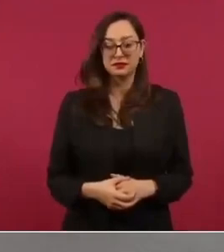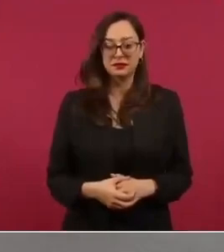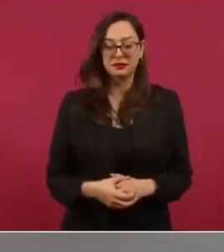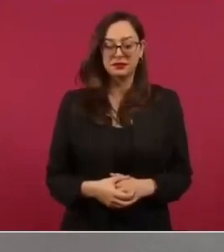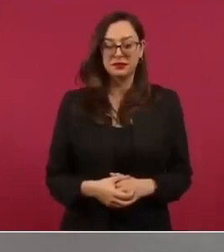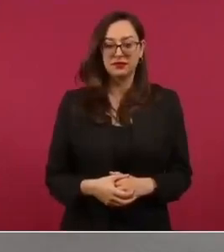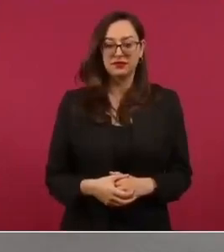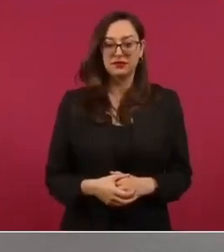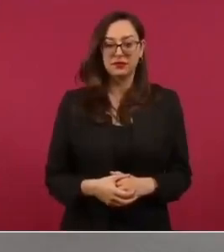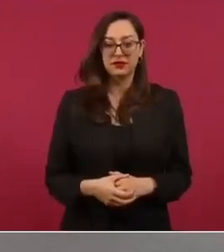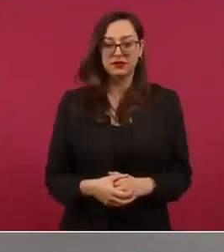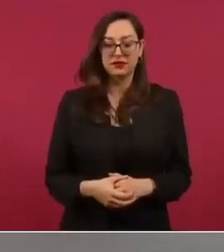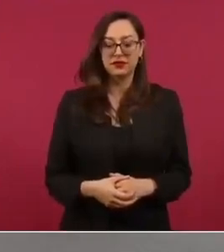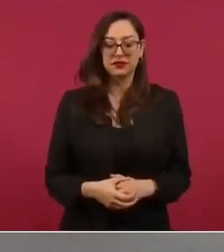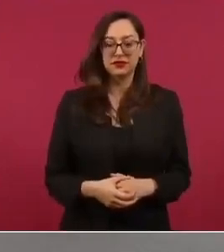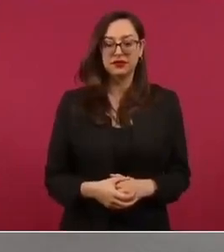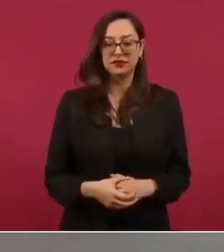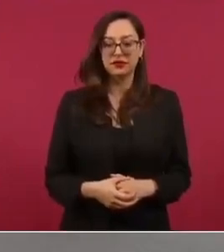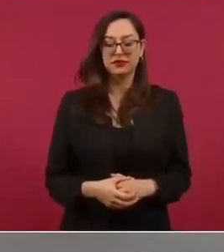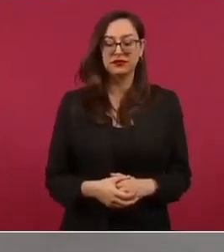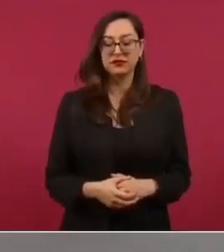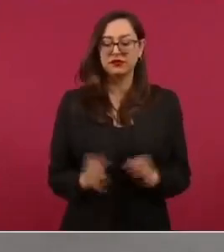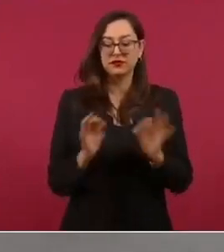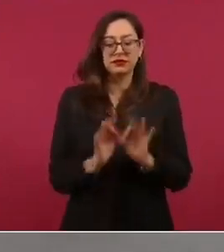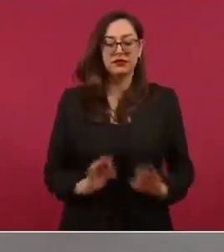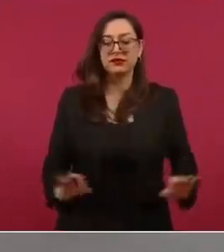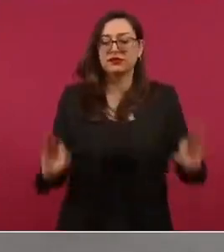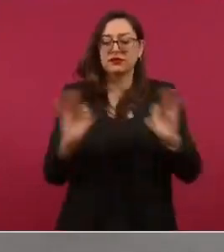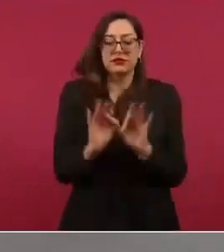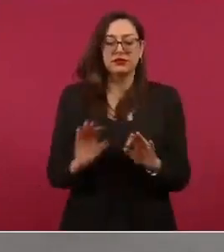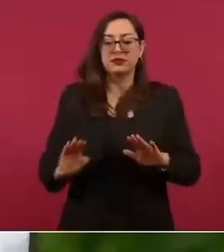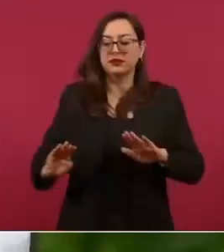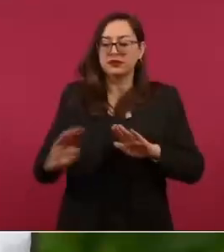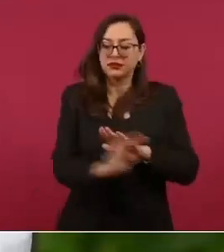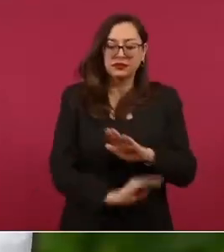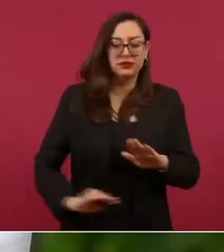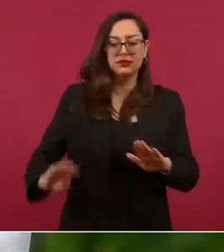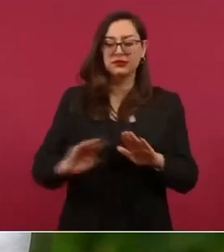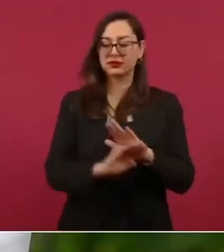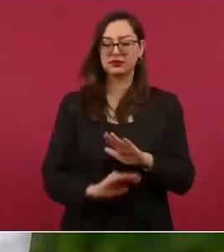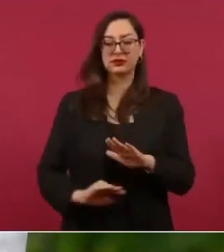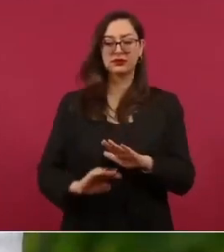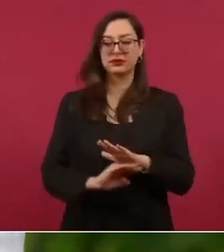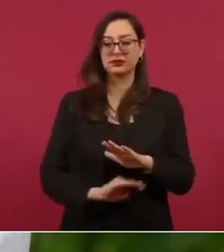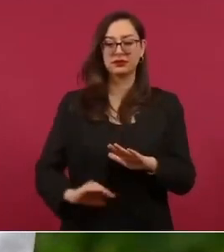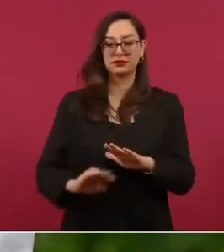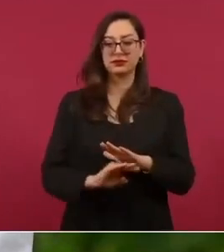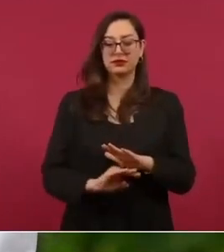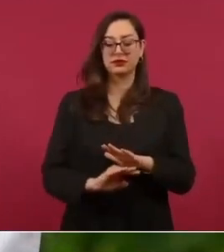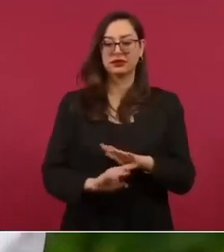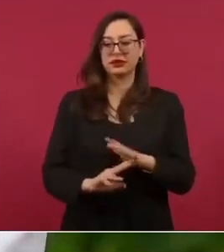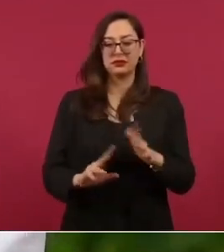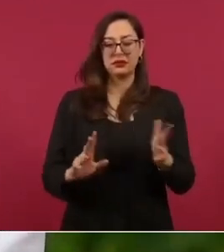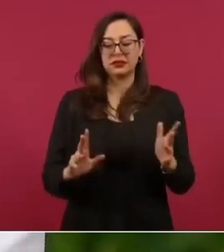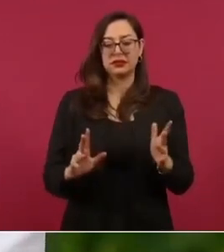y algo básico y esencial y esto para